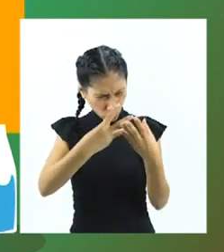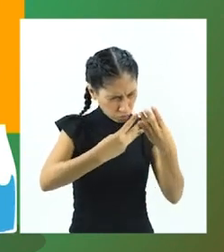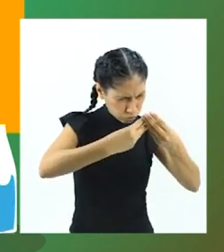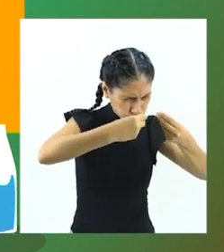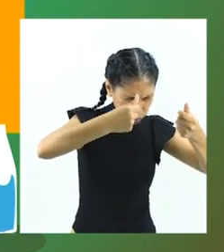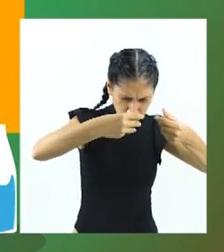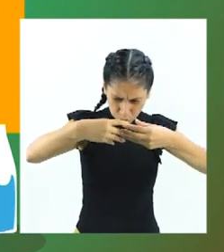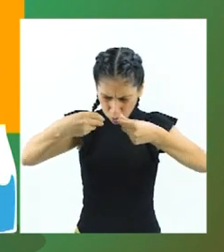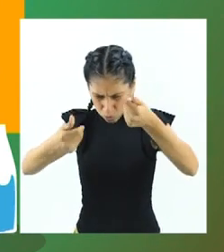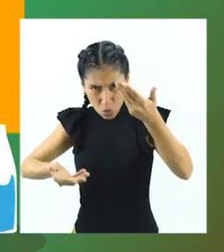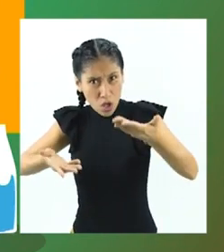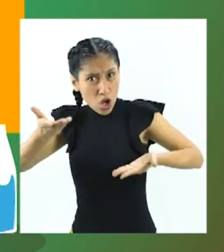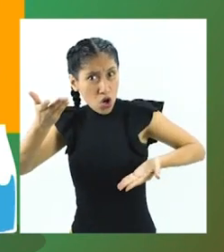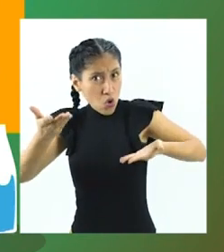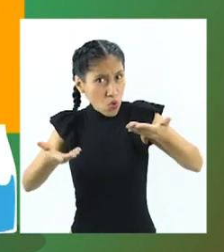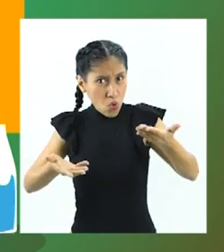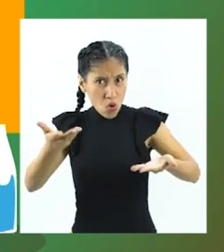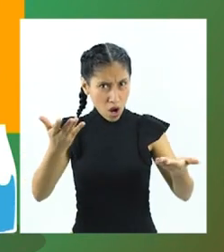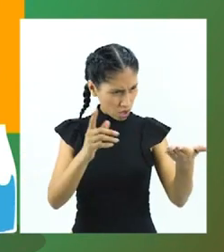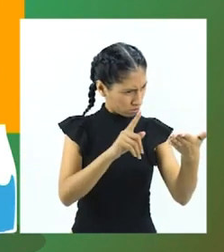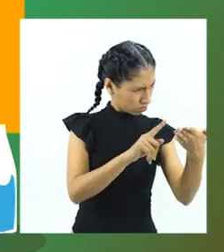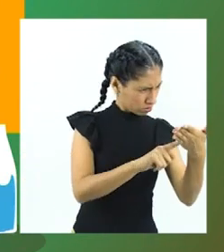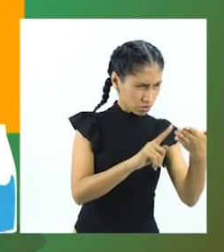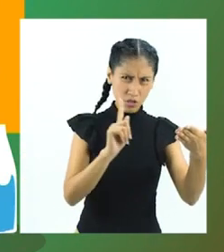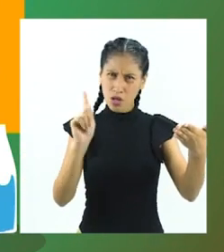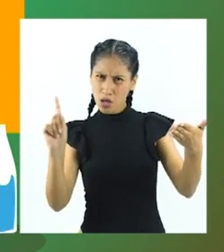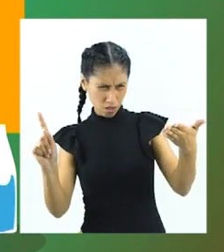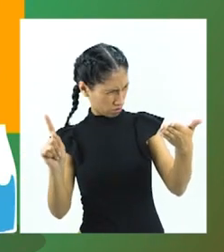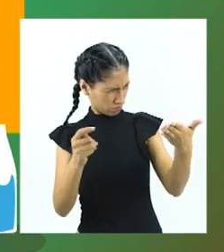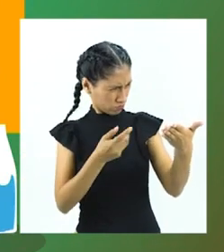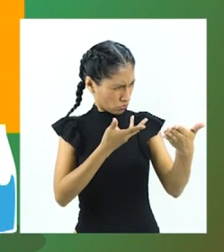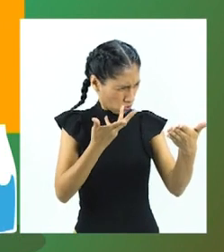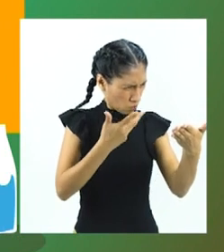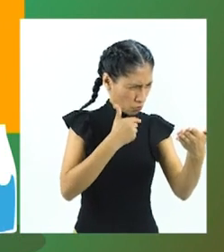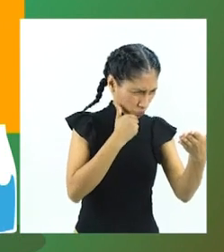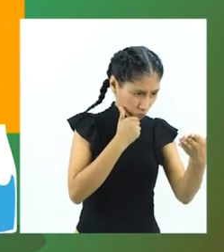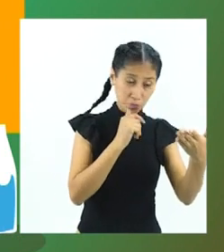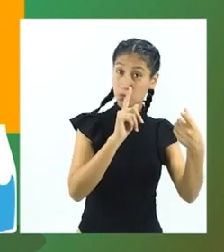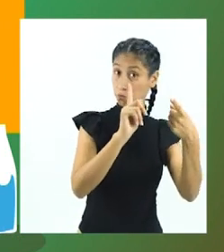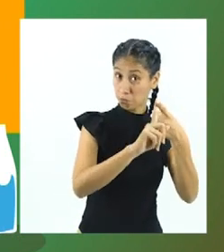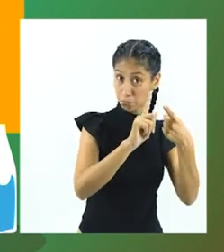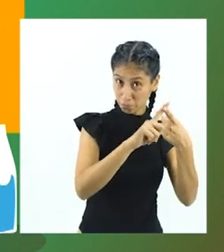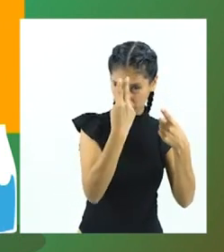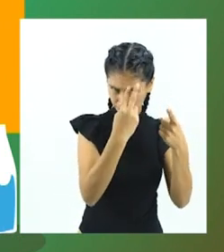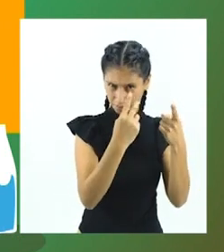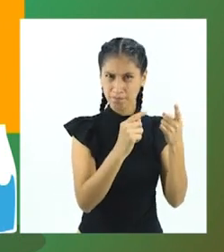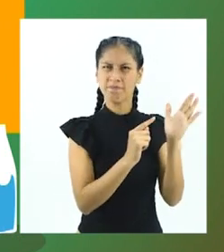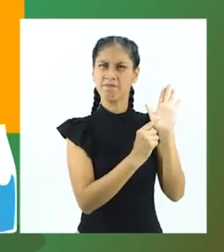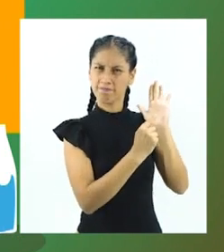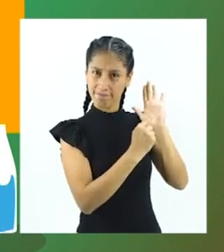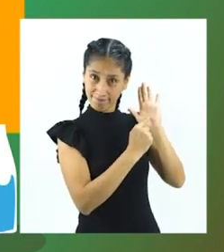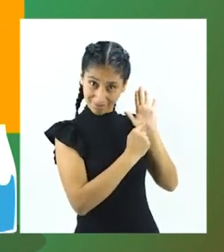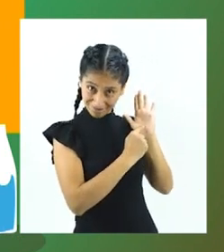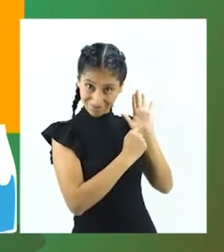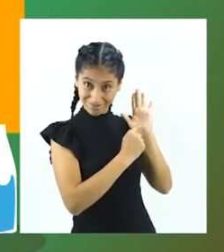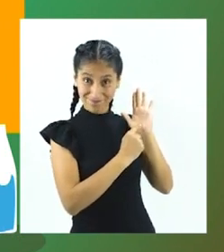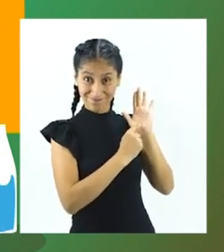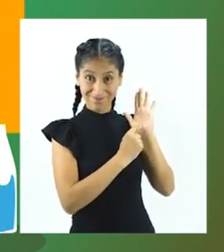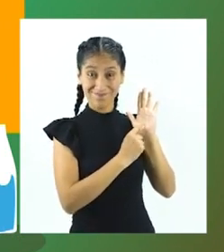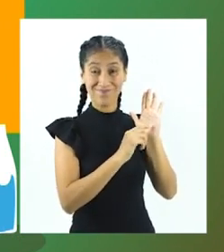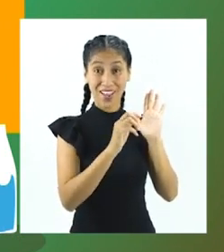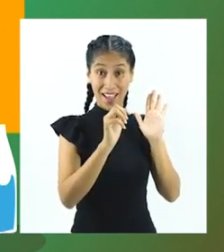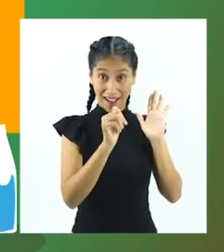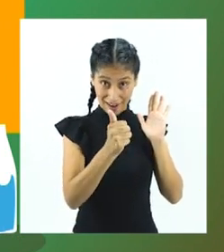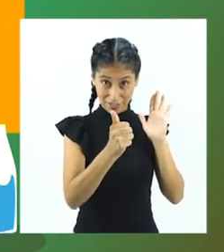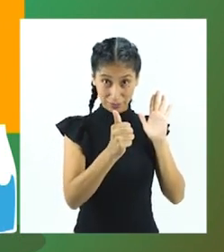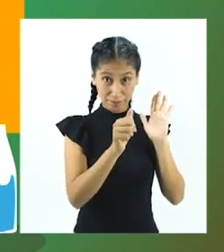¿Cuál es la variable independiente en el experimento que realizó la alumna? A. La altura a la